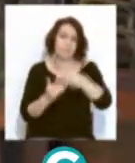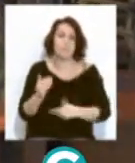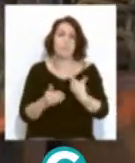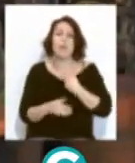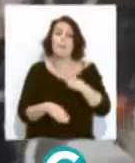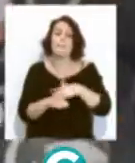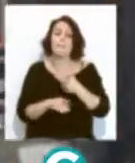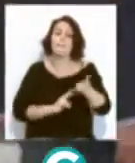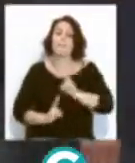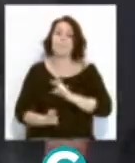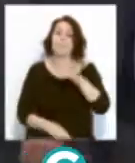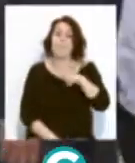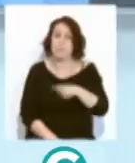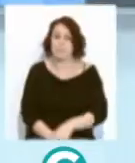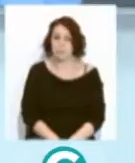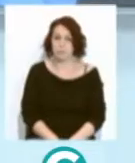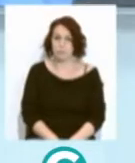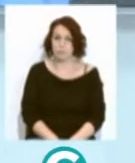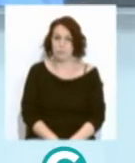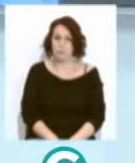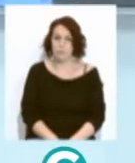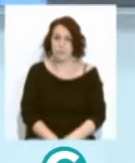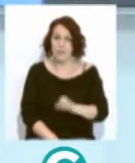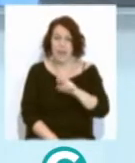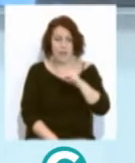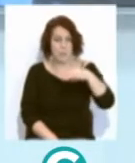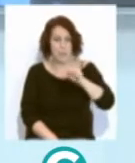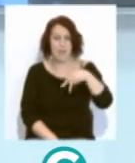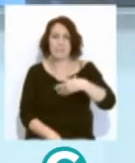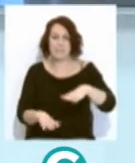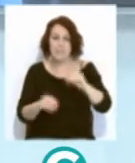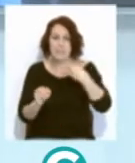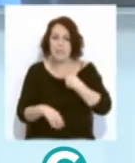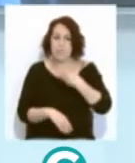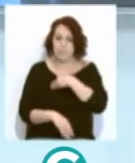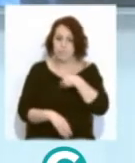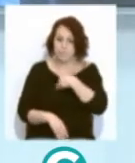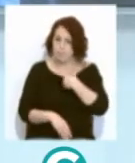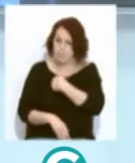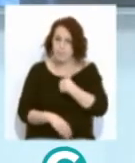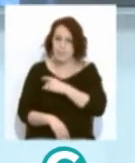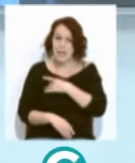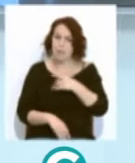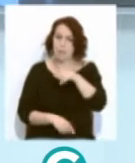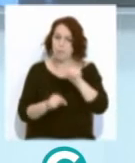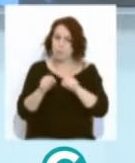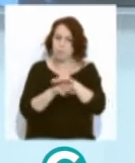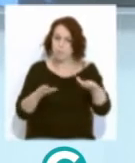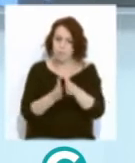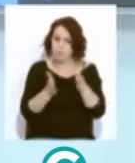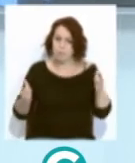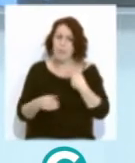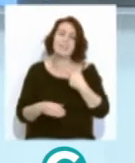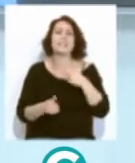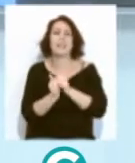fija en tres meses. Carmen Castilla reivindica el papel de los sindicatos en la pandemia. La secretaria regional de